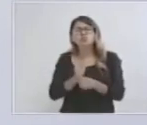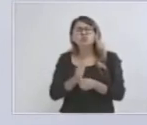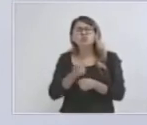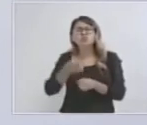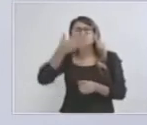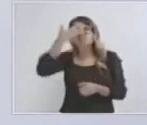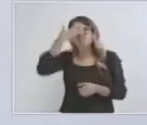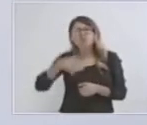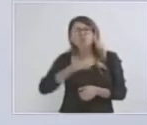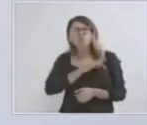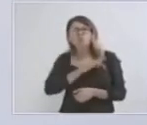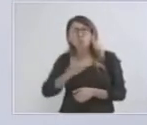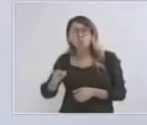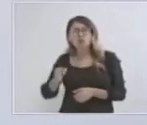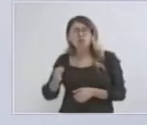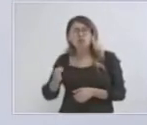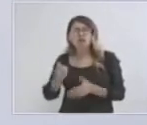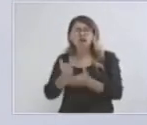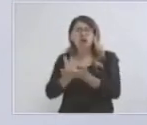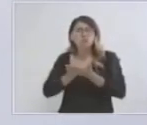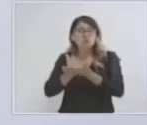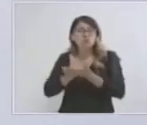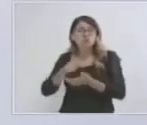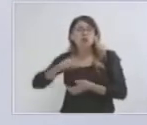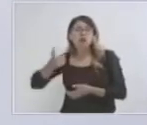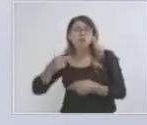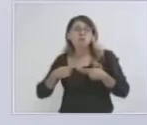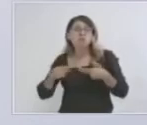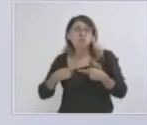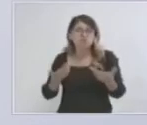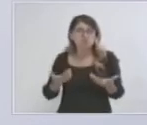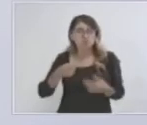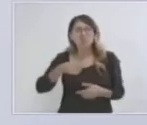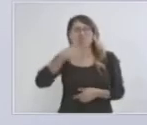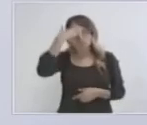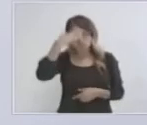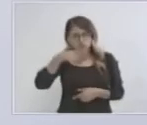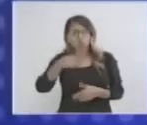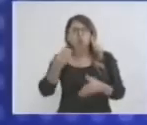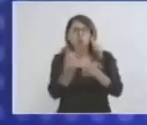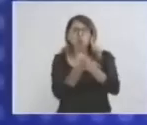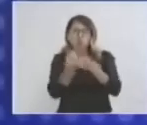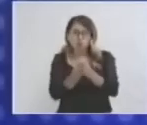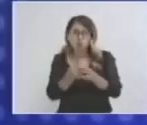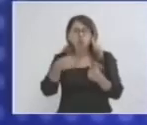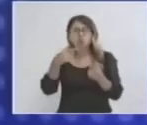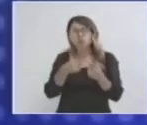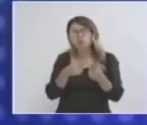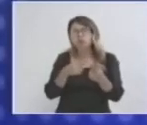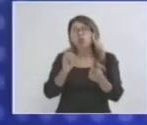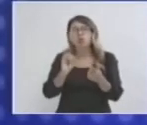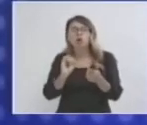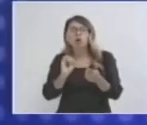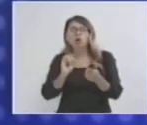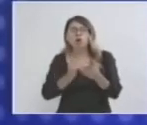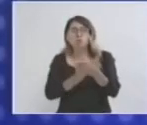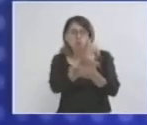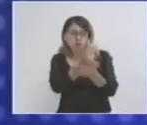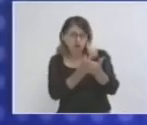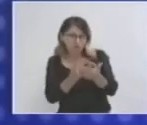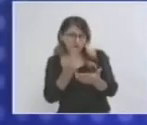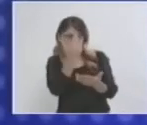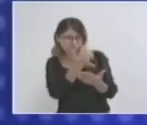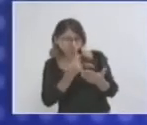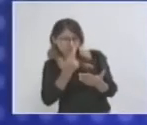formalidad? Porque sé que tienen cursos, sé que hay un registro, sé que avalan a lo mejor los proyectos